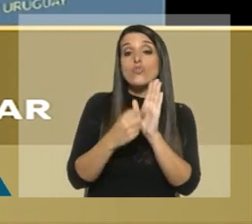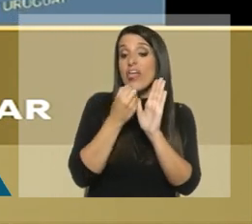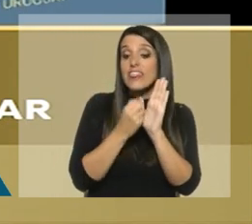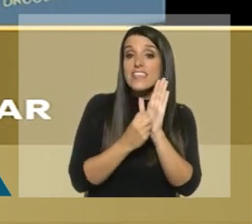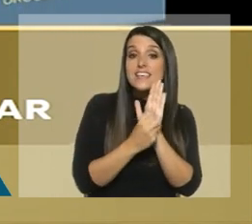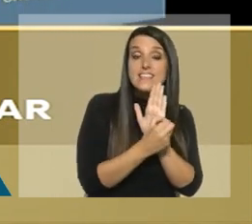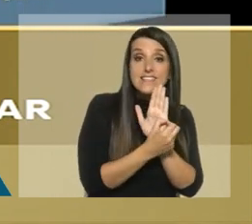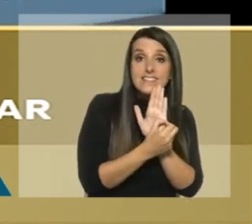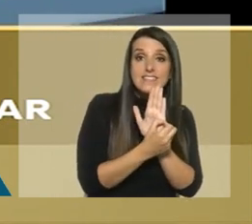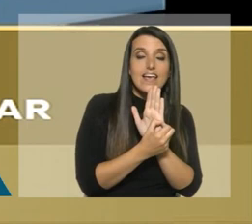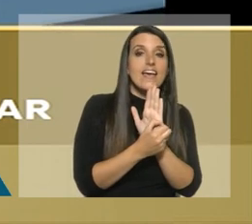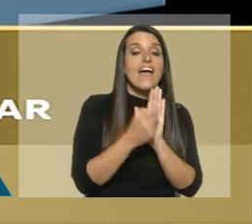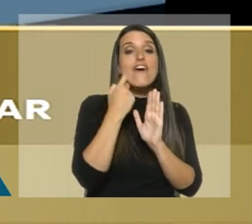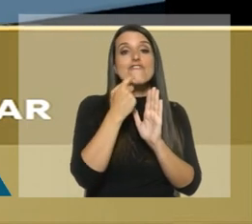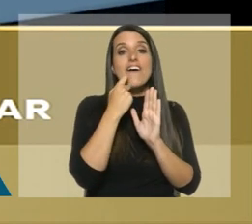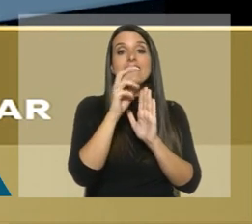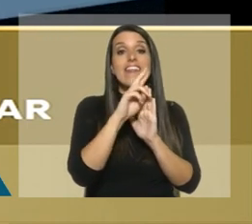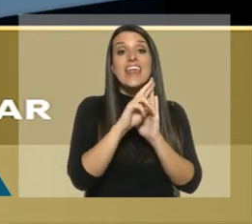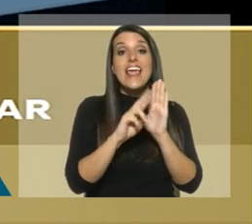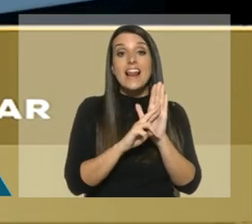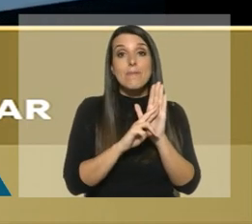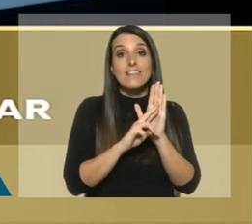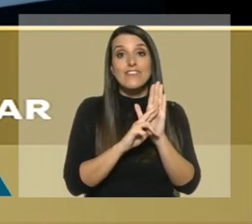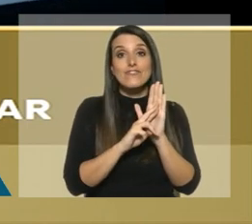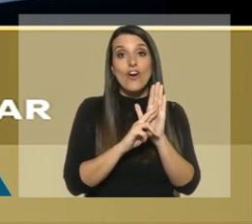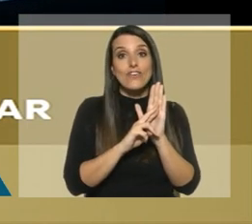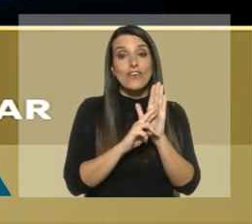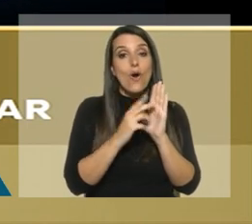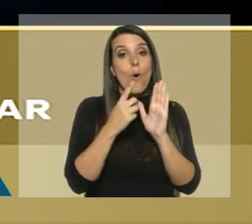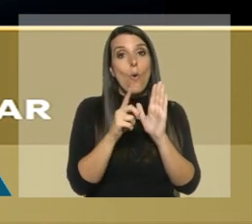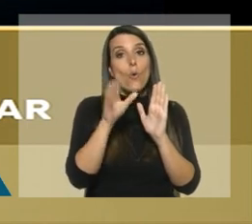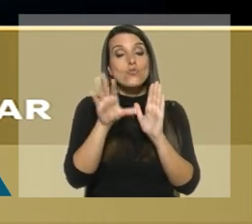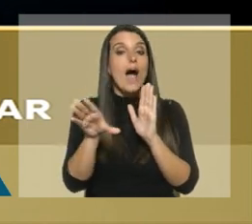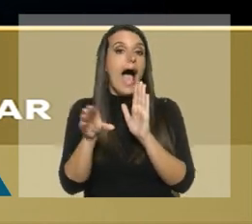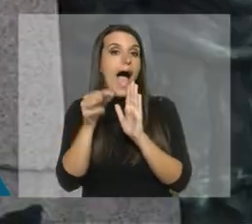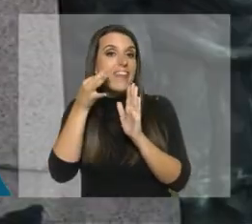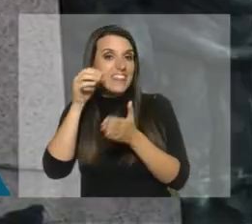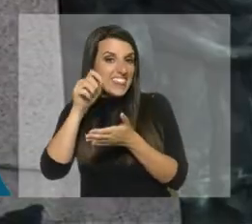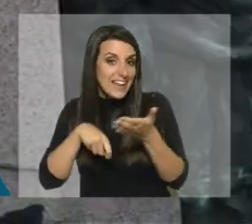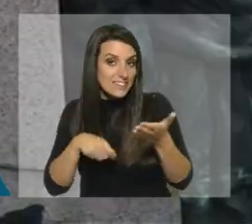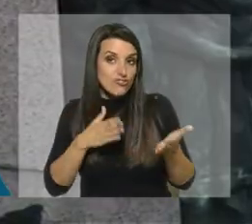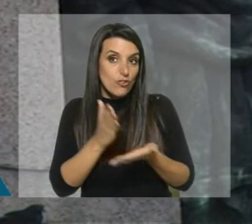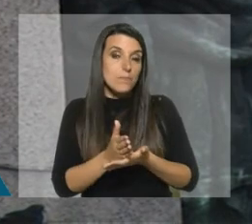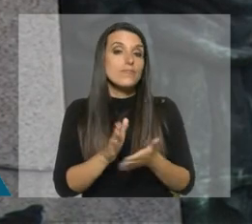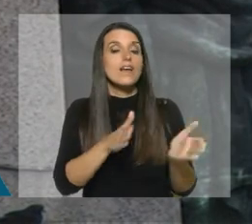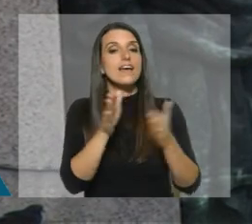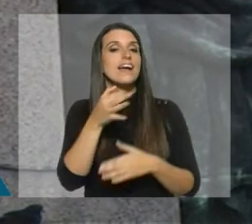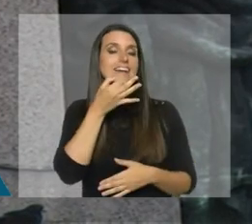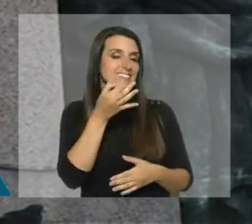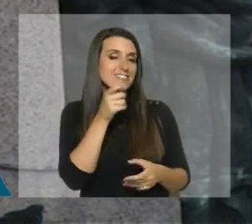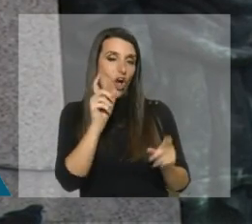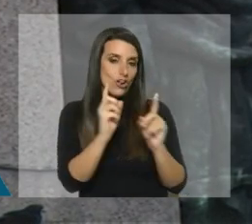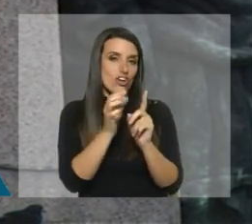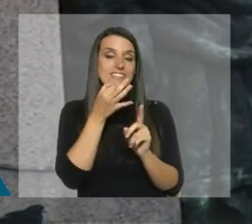que la falta de reglamentación específica no opta a la aplicación a la garantía del derecho. Nabetian se refiere a que el último